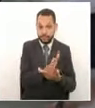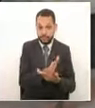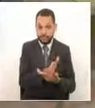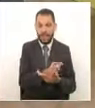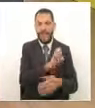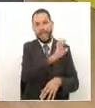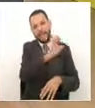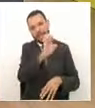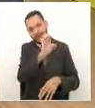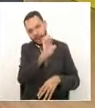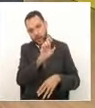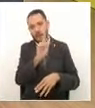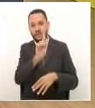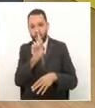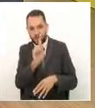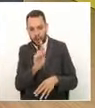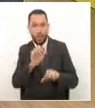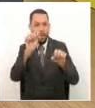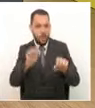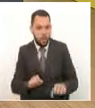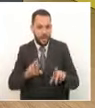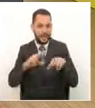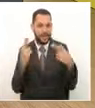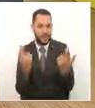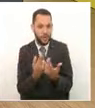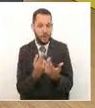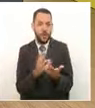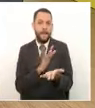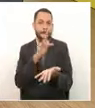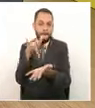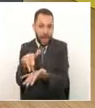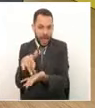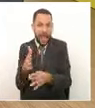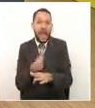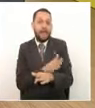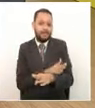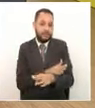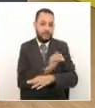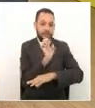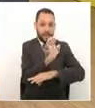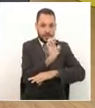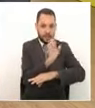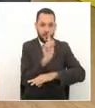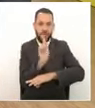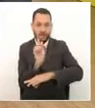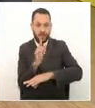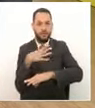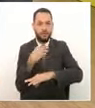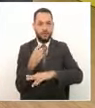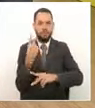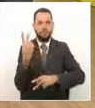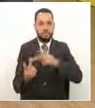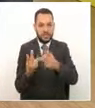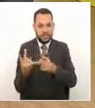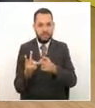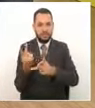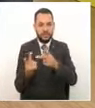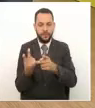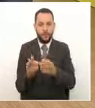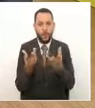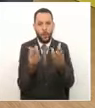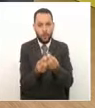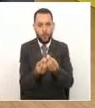cuando se podía realizar estas reuniones, visitamos en compañía de todos los